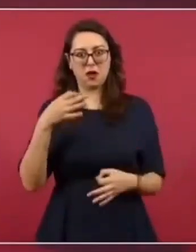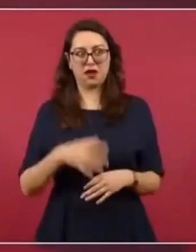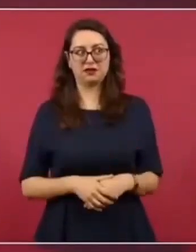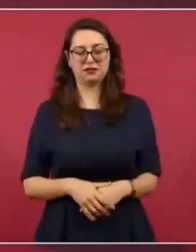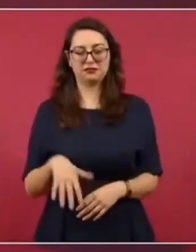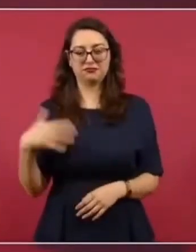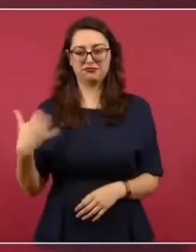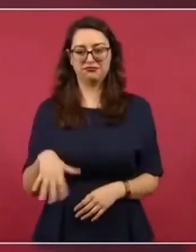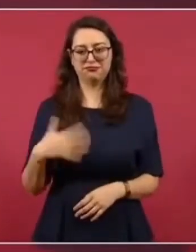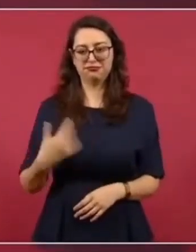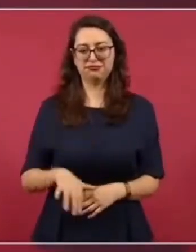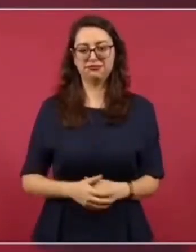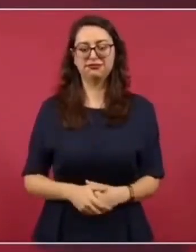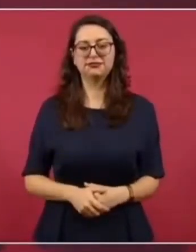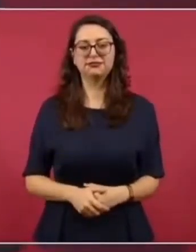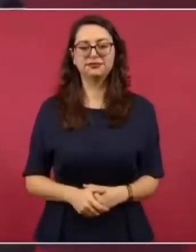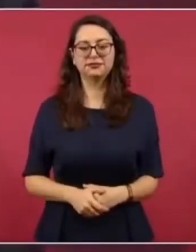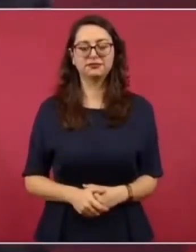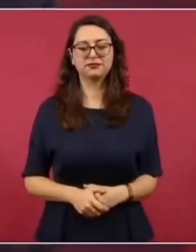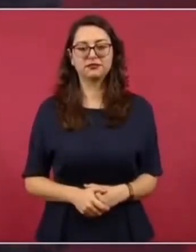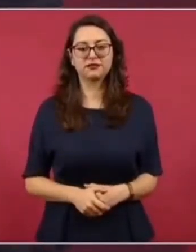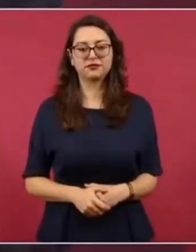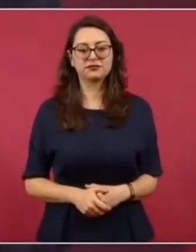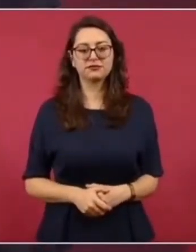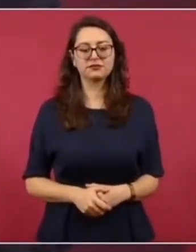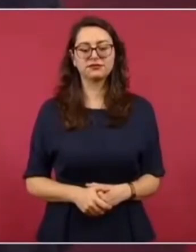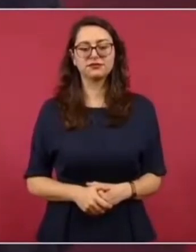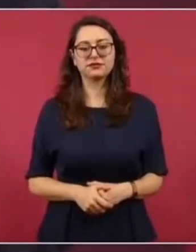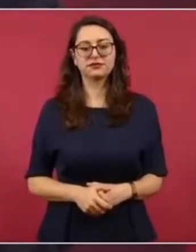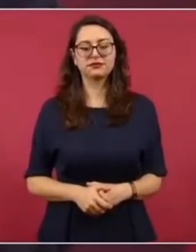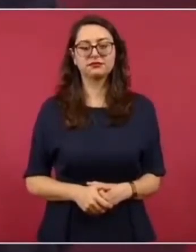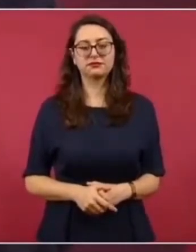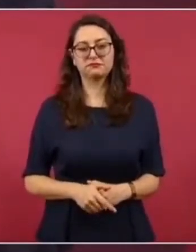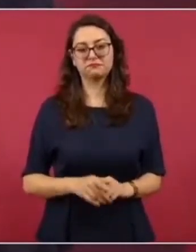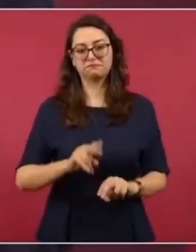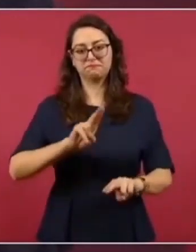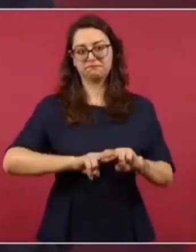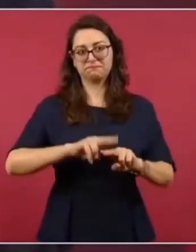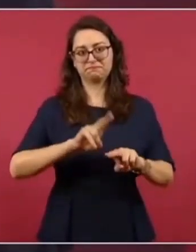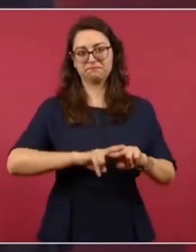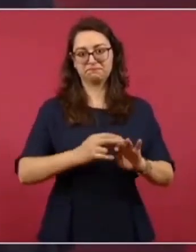una silla